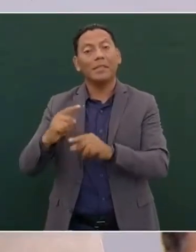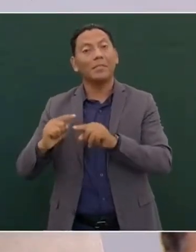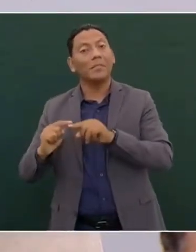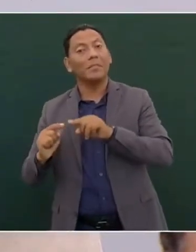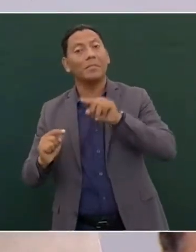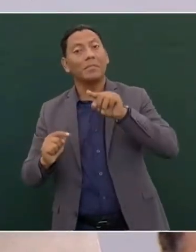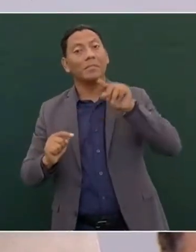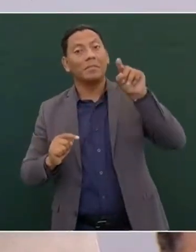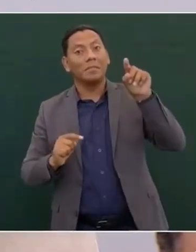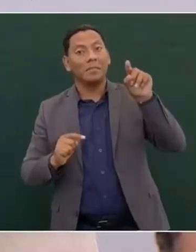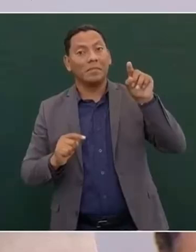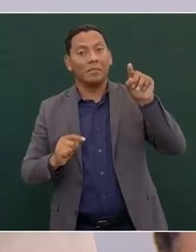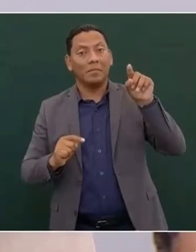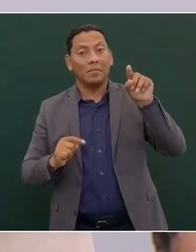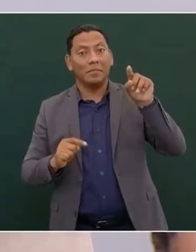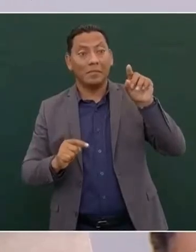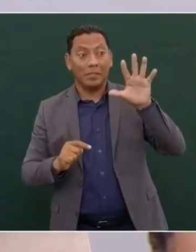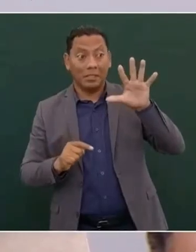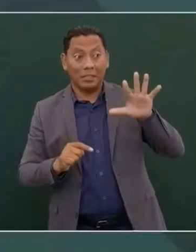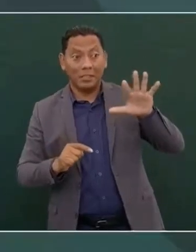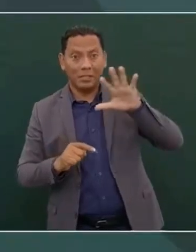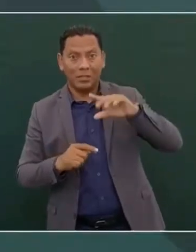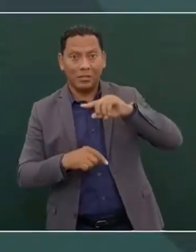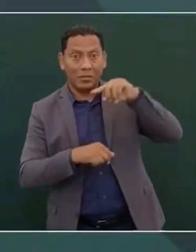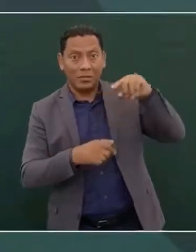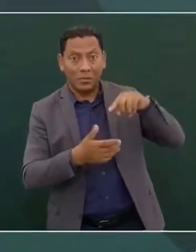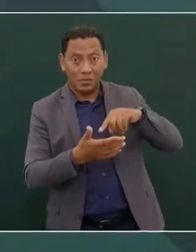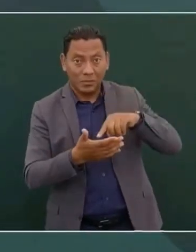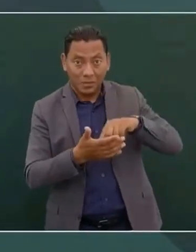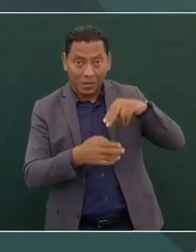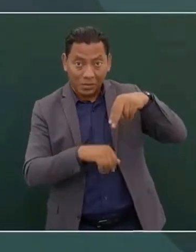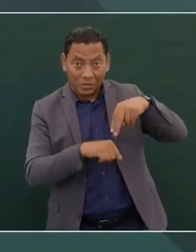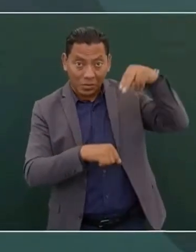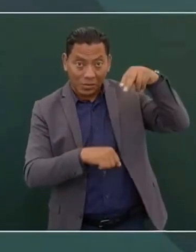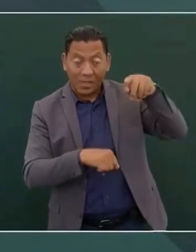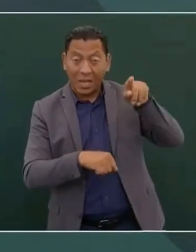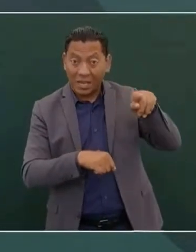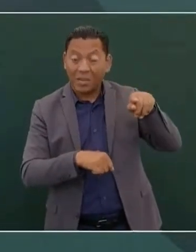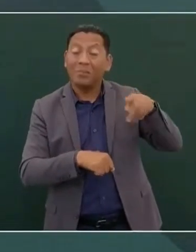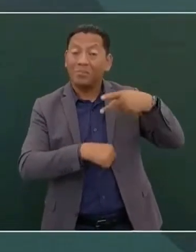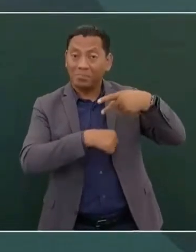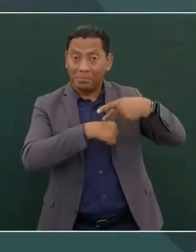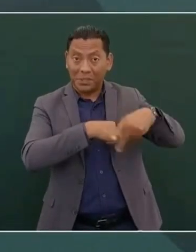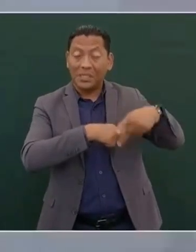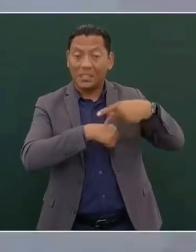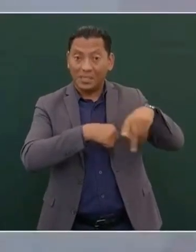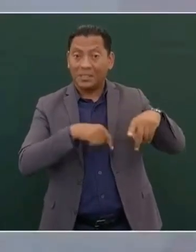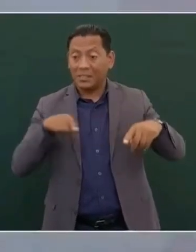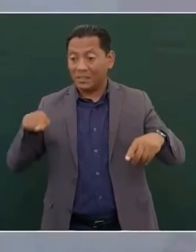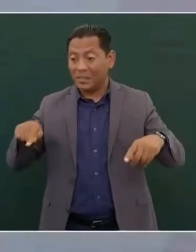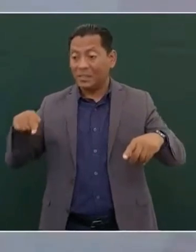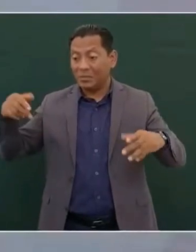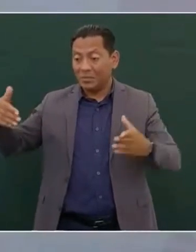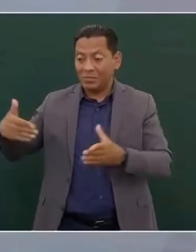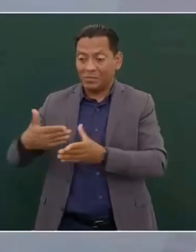ya en el norte, corren riesgos y